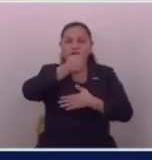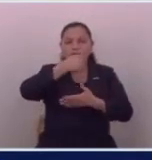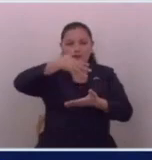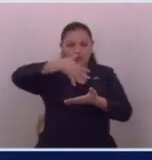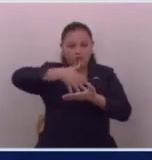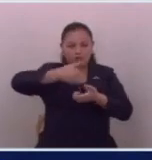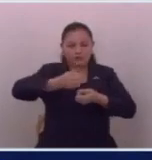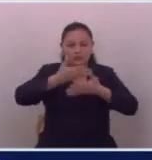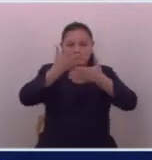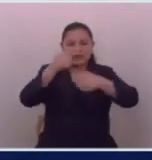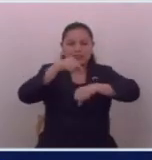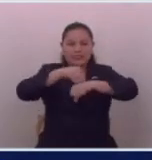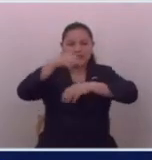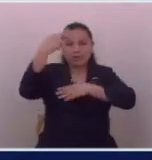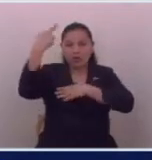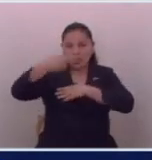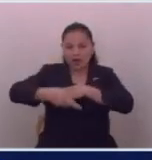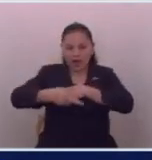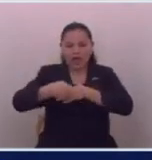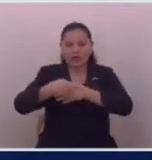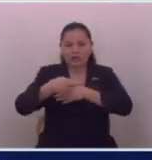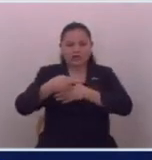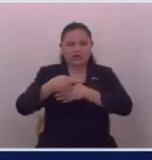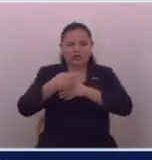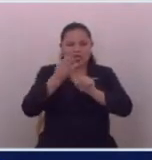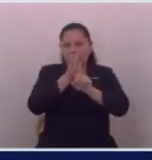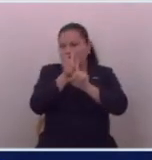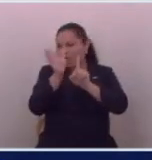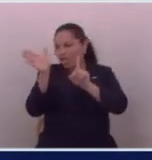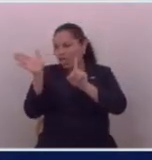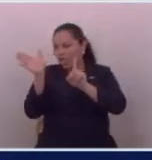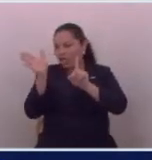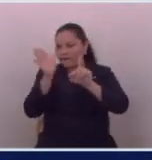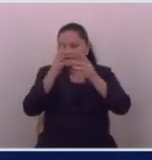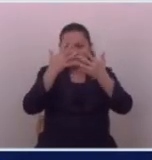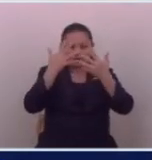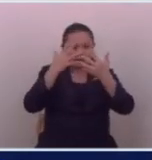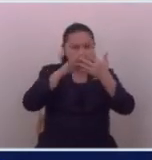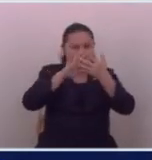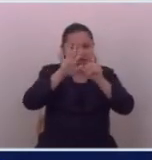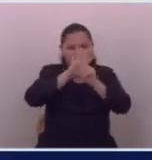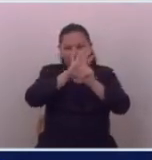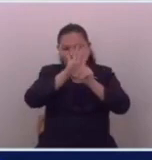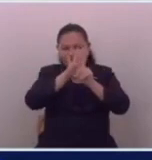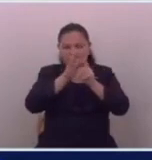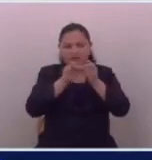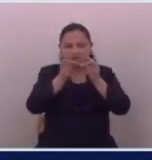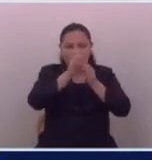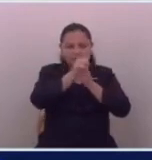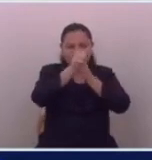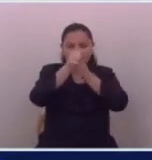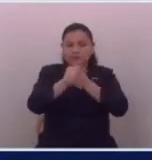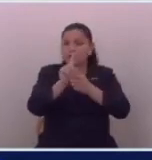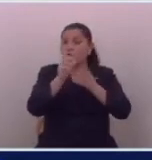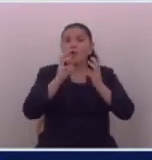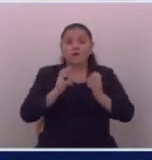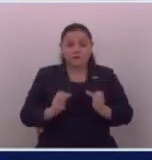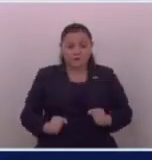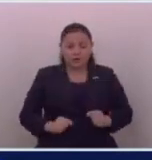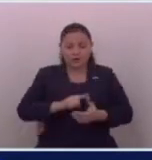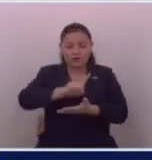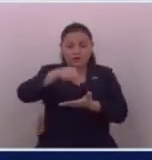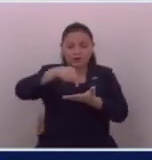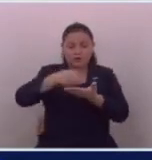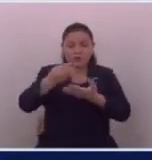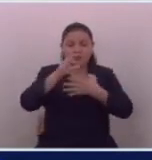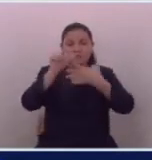población en tiempo real, sin matices ni de forma tendenciosa. Sobre lo que el gobierno central y